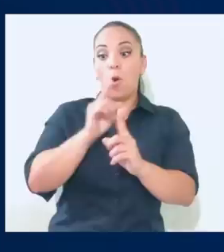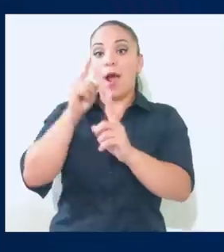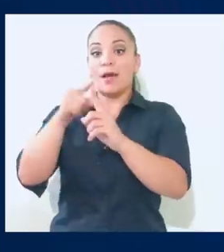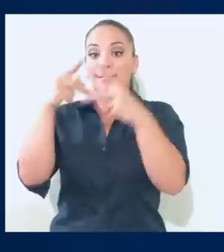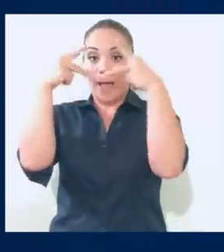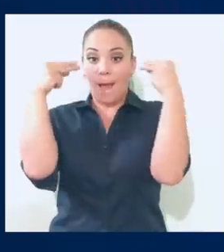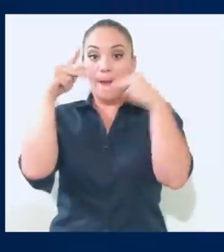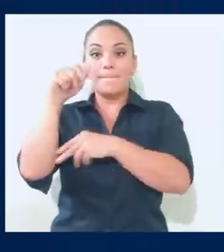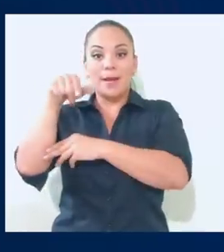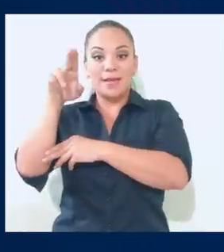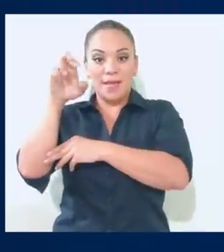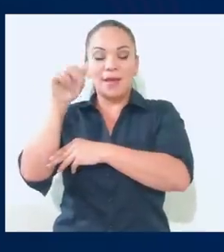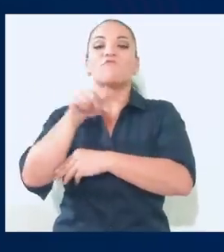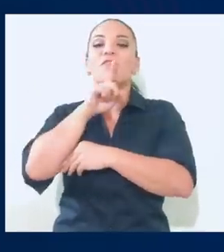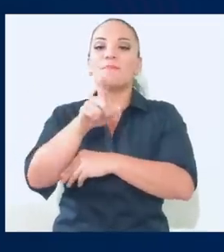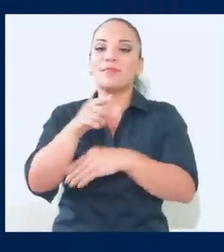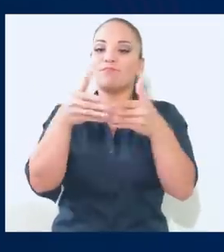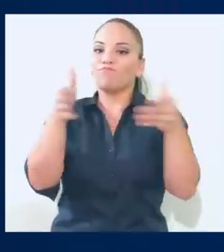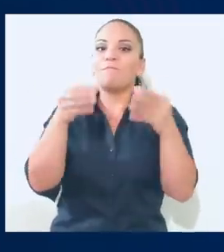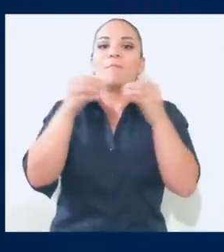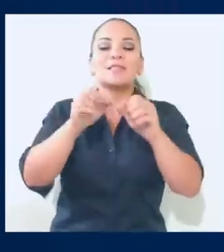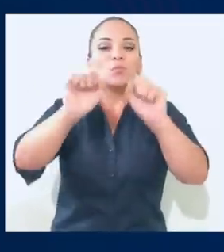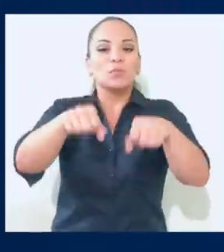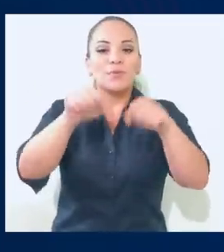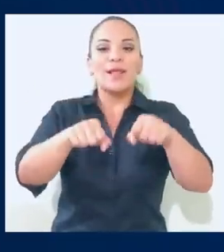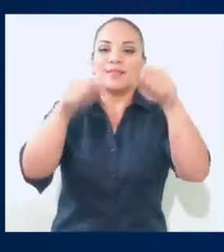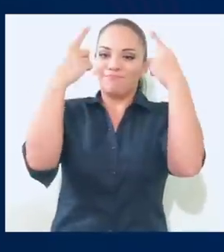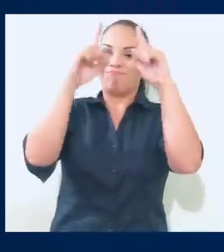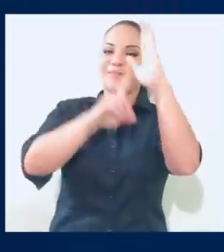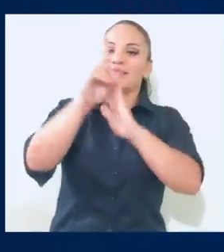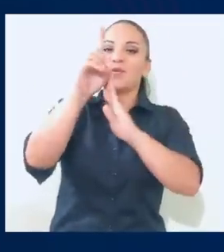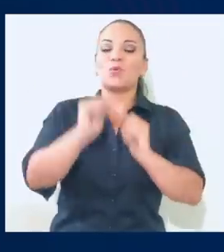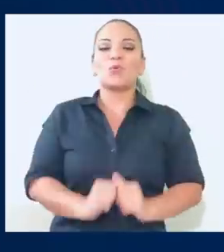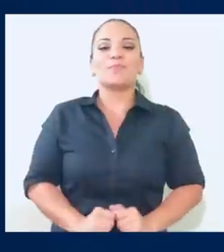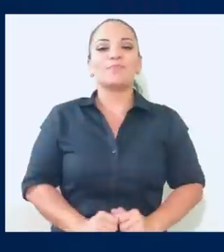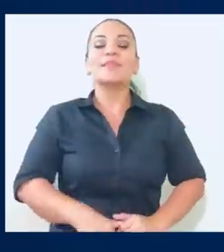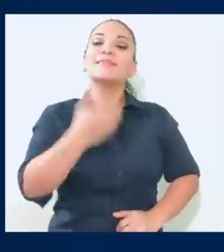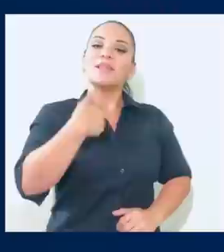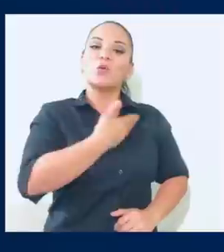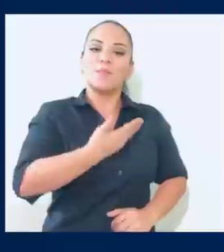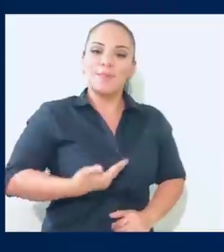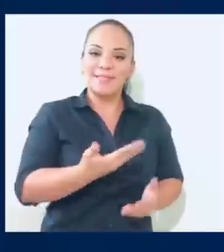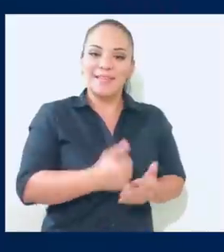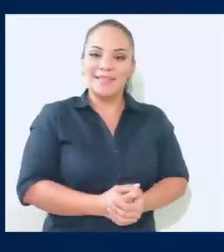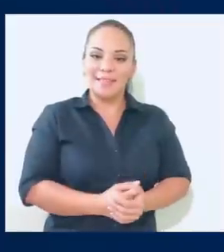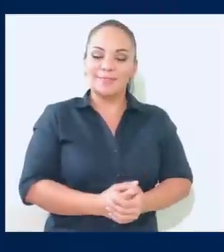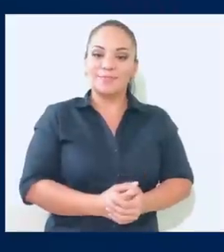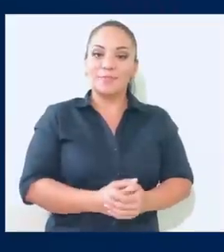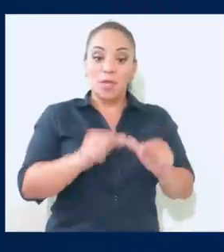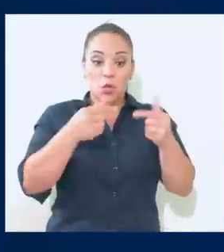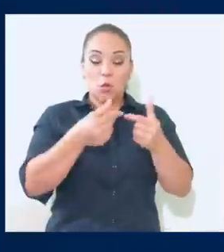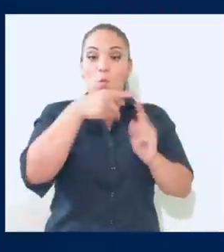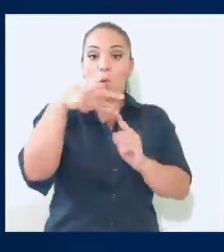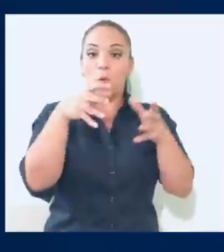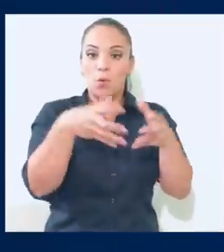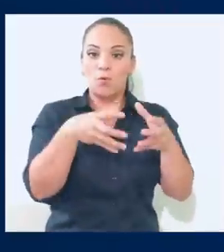estamos ampliando las posibilidades de desarrollo. Señor Presidente, el movimiento cooperativo